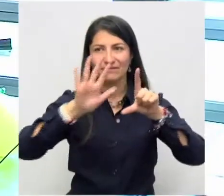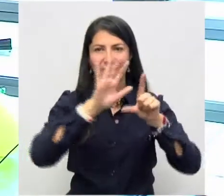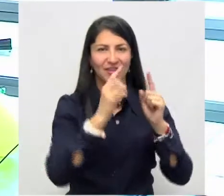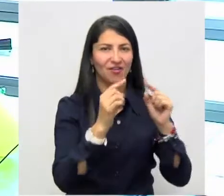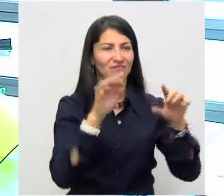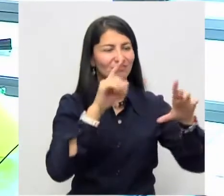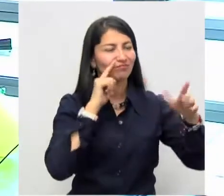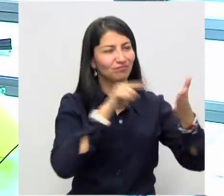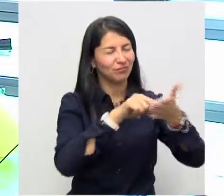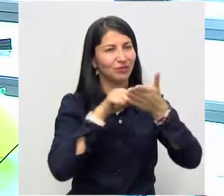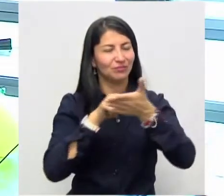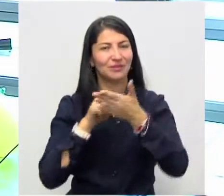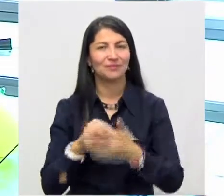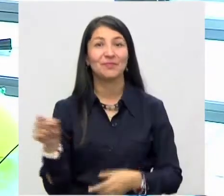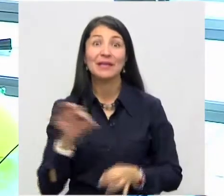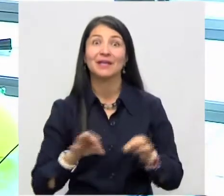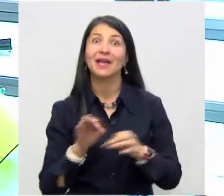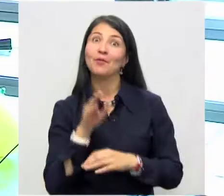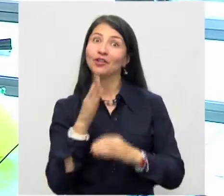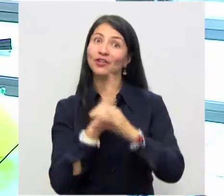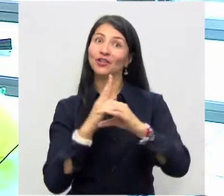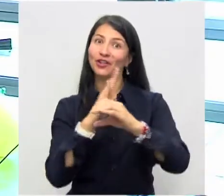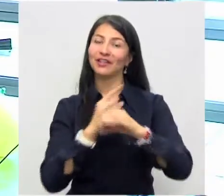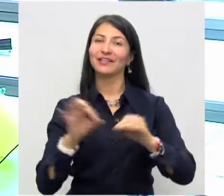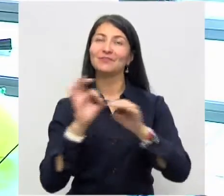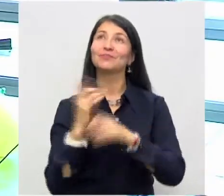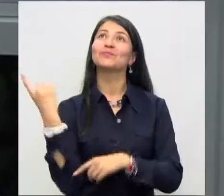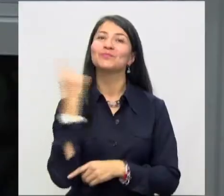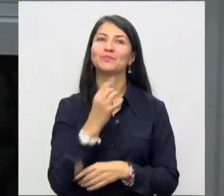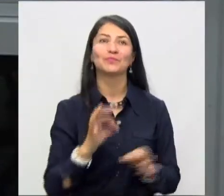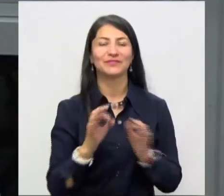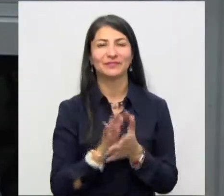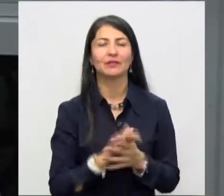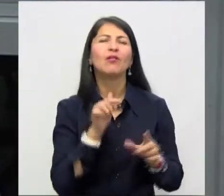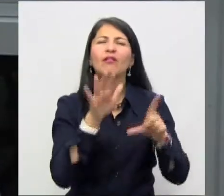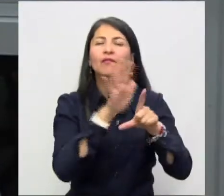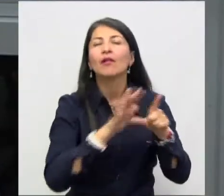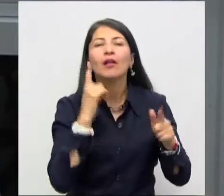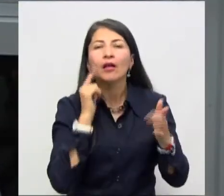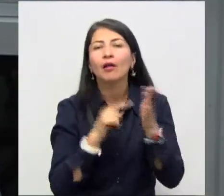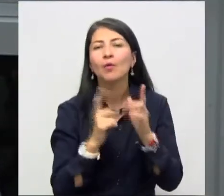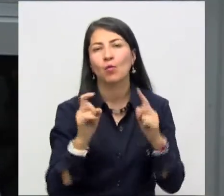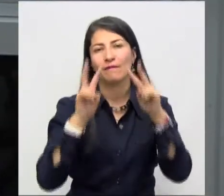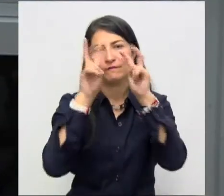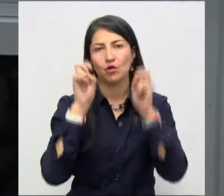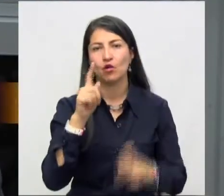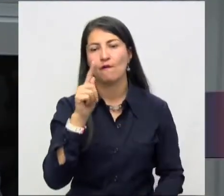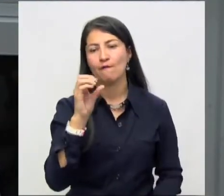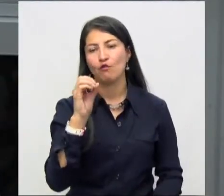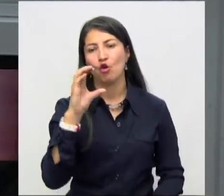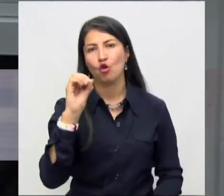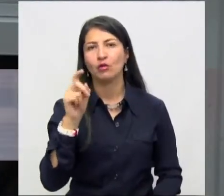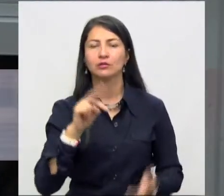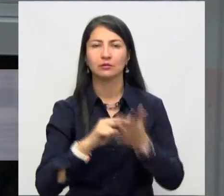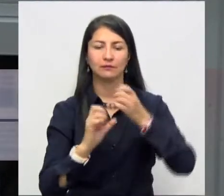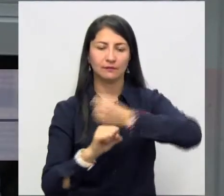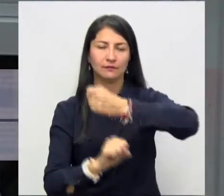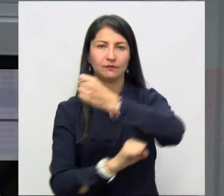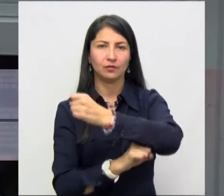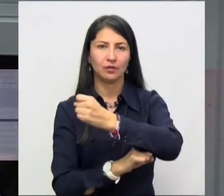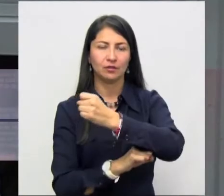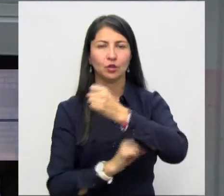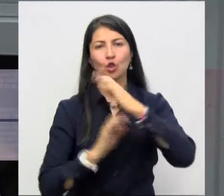Este sketch será sobre la Contraloría General de la República. Hicimos un video relacionado con el tema FOCO, el tema de